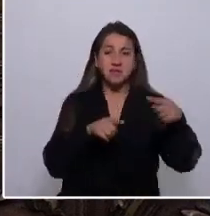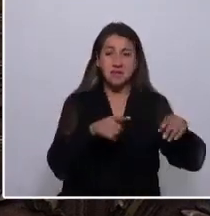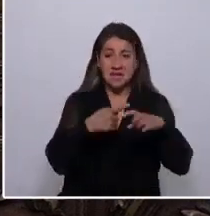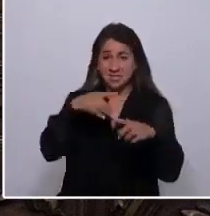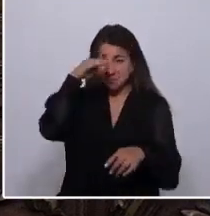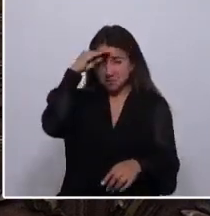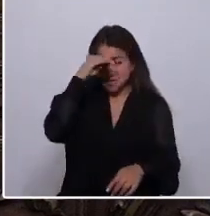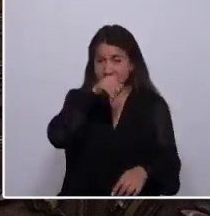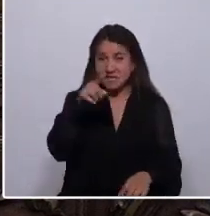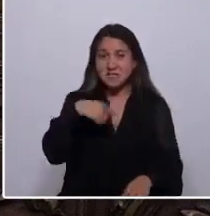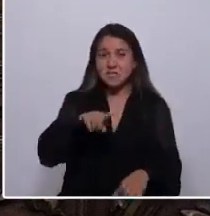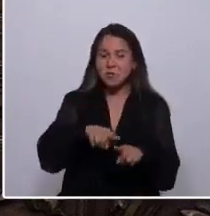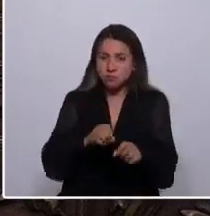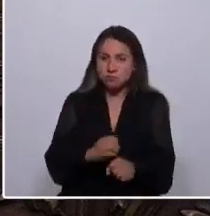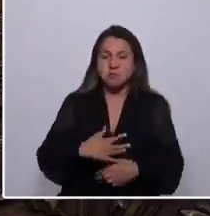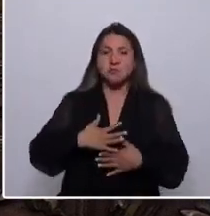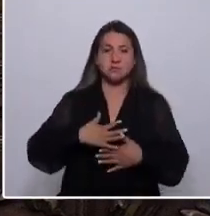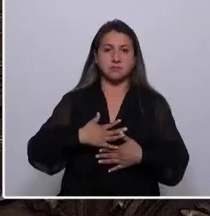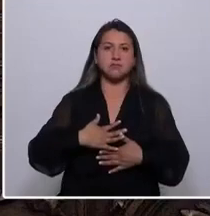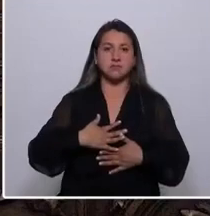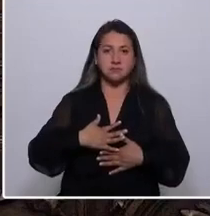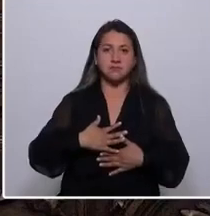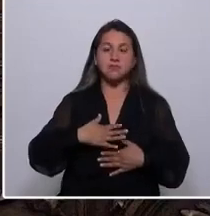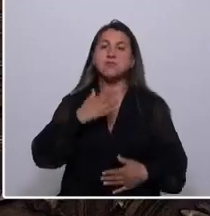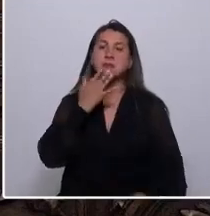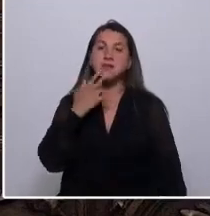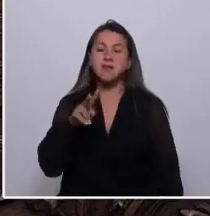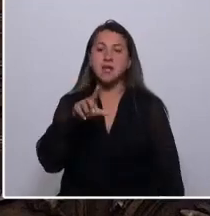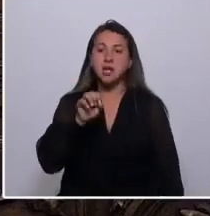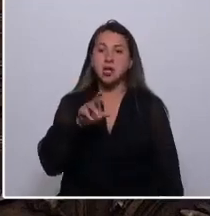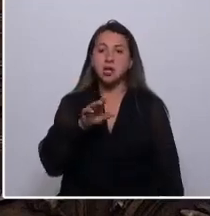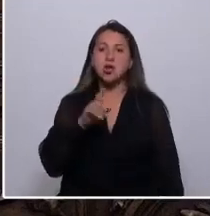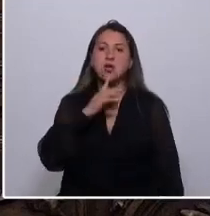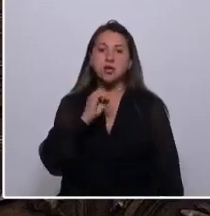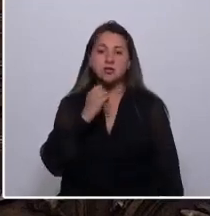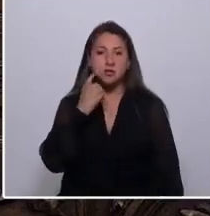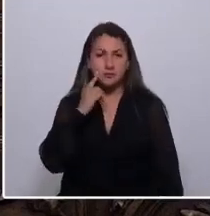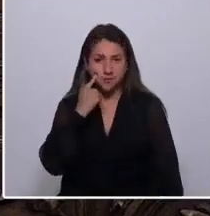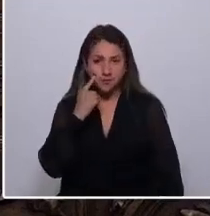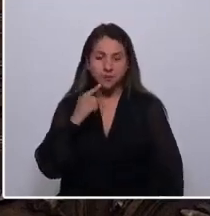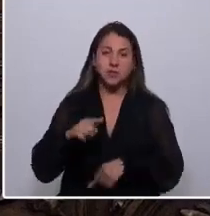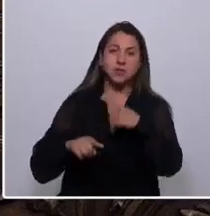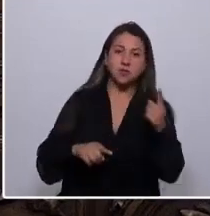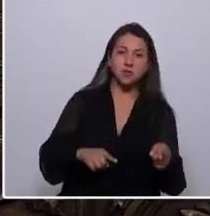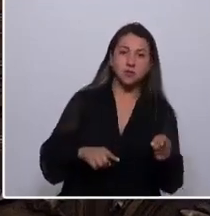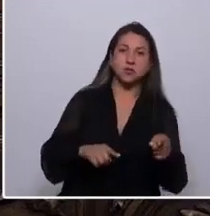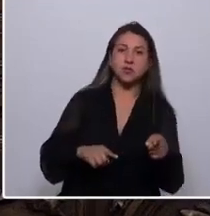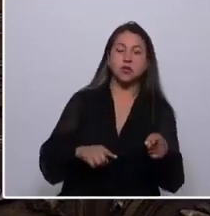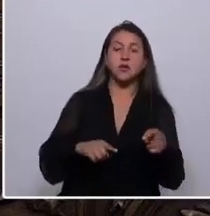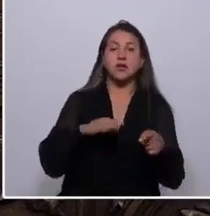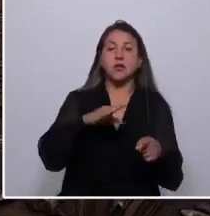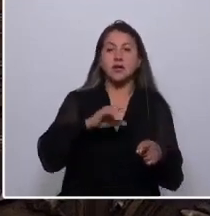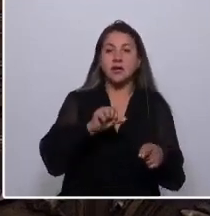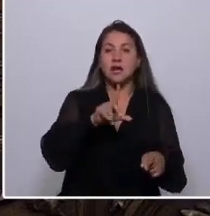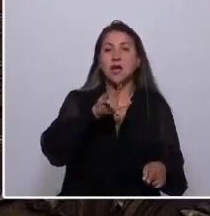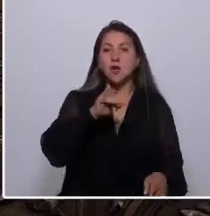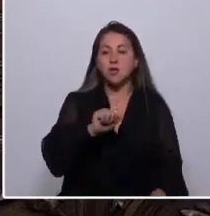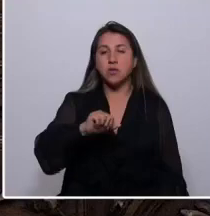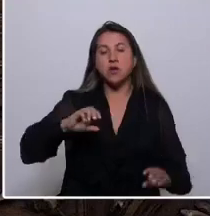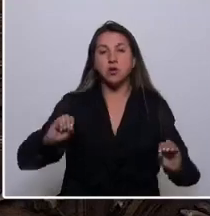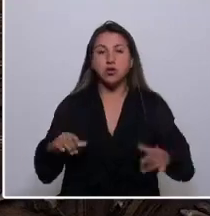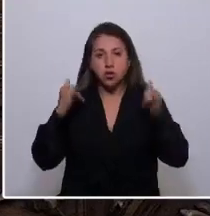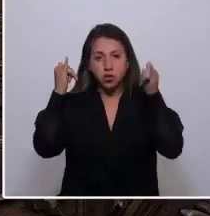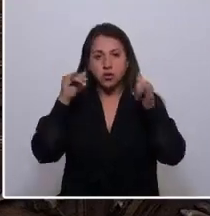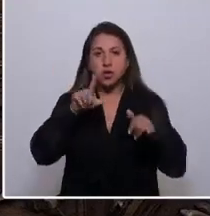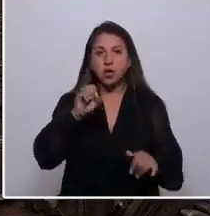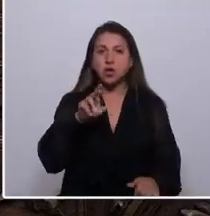me emocionaron profundamente las palabras de Loreto Vallejos, Cecilia Huilla, Claudia Castro, Gloria Alvarado o de